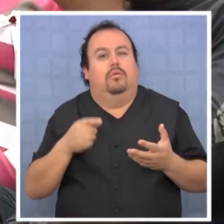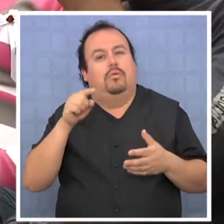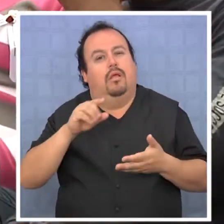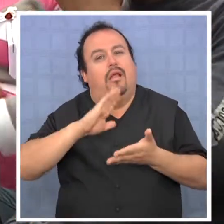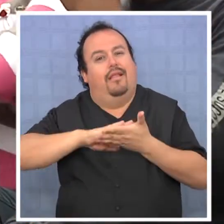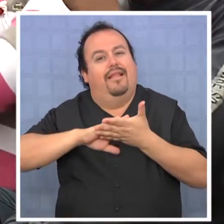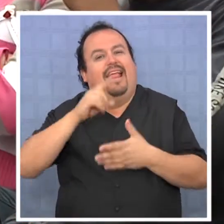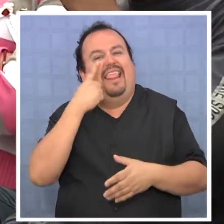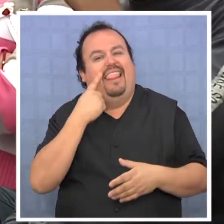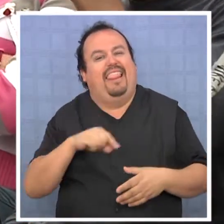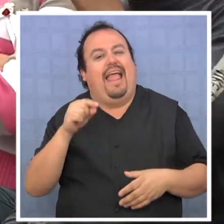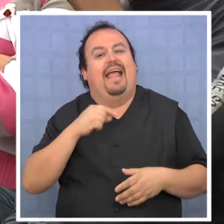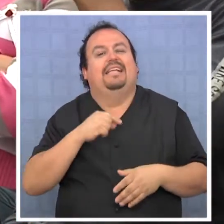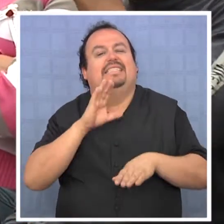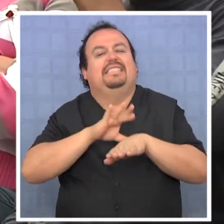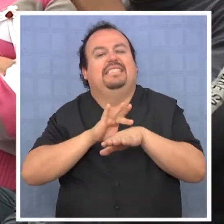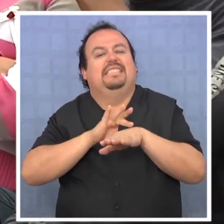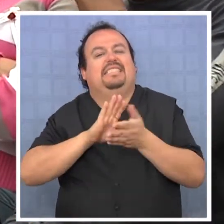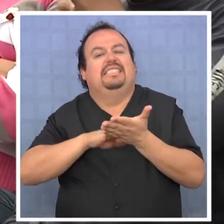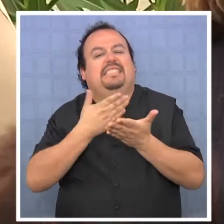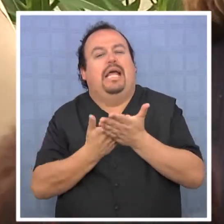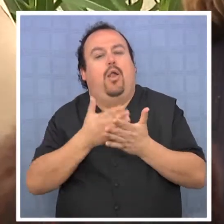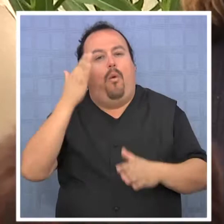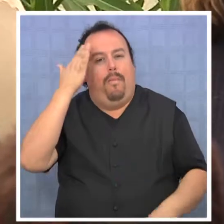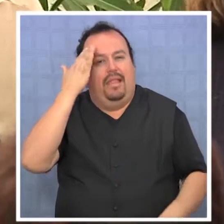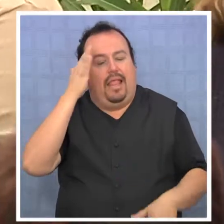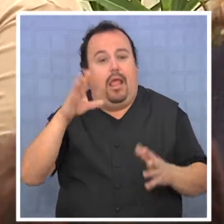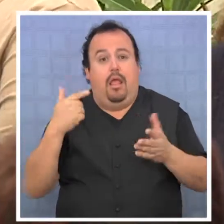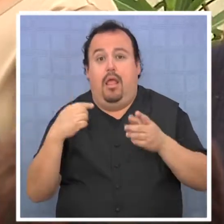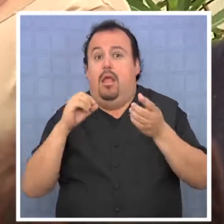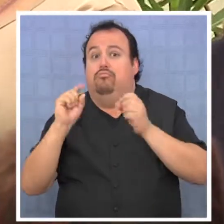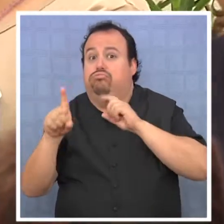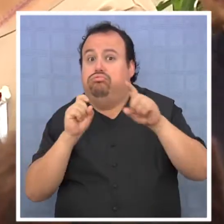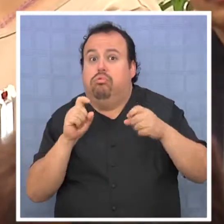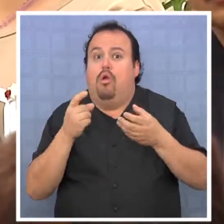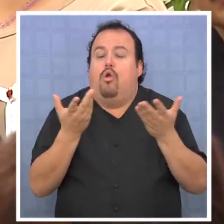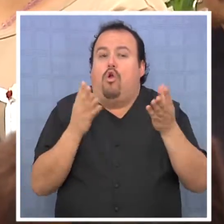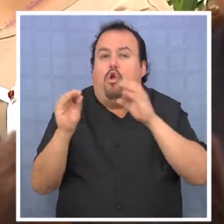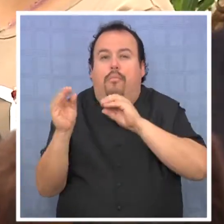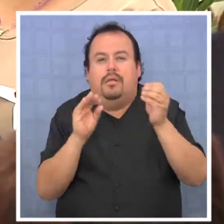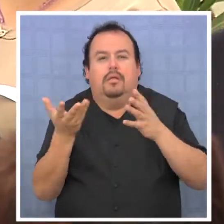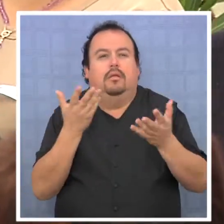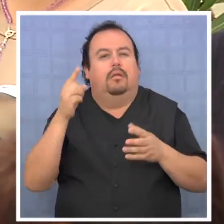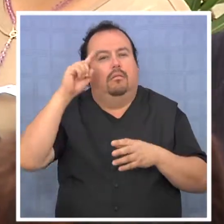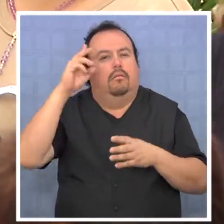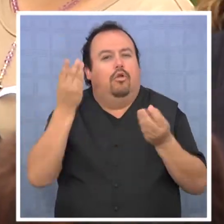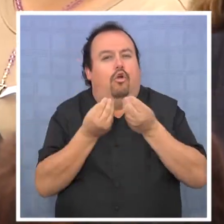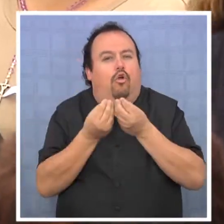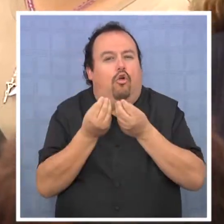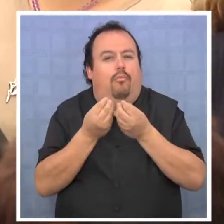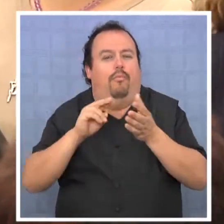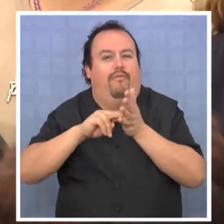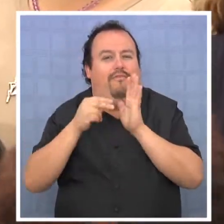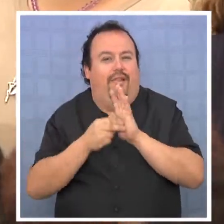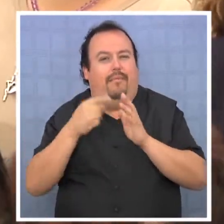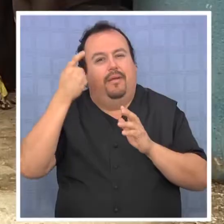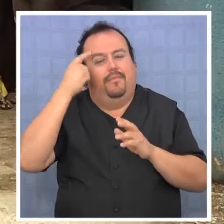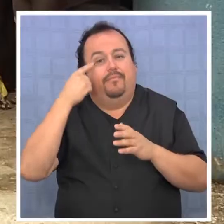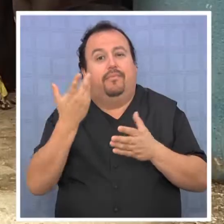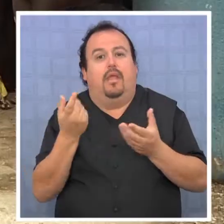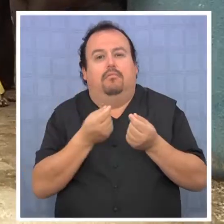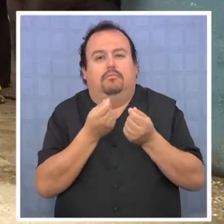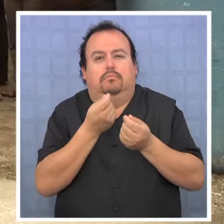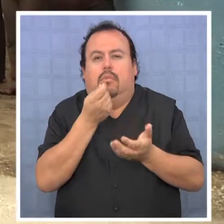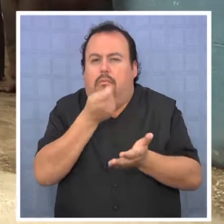La celebración del Día de la Salud Mental contribuye a fomentar un debate más abierto sobre los trastornos mentales